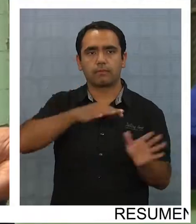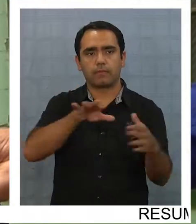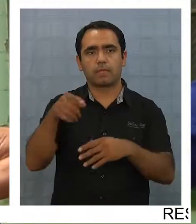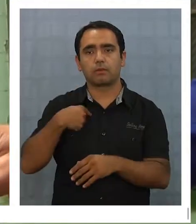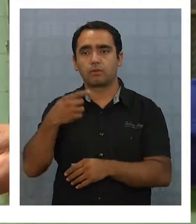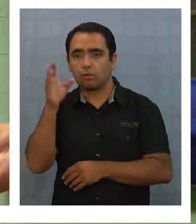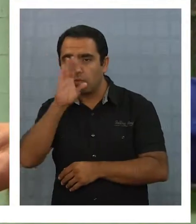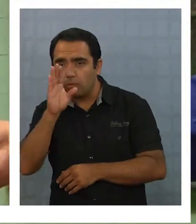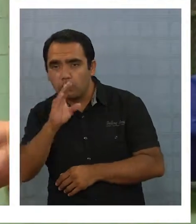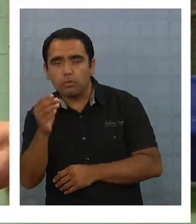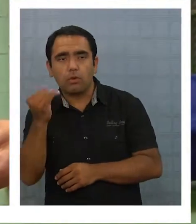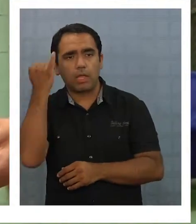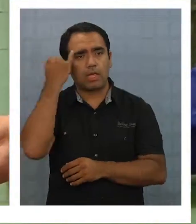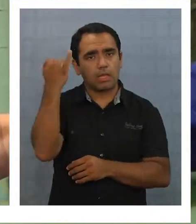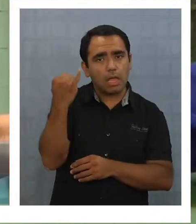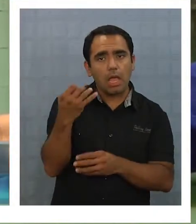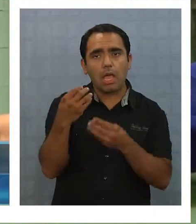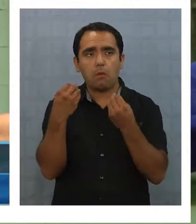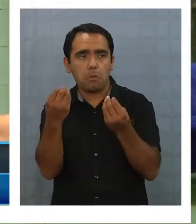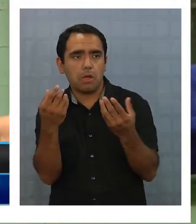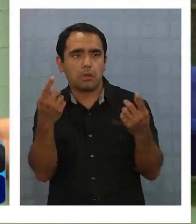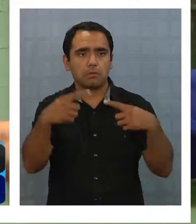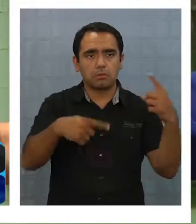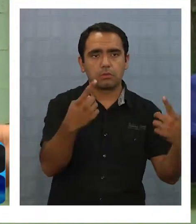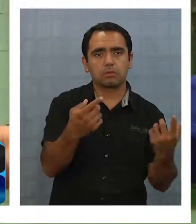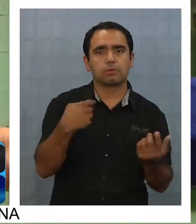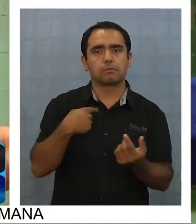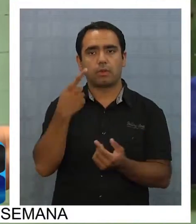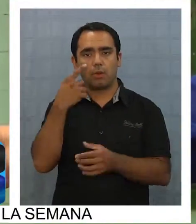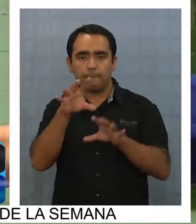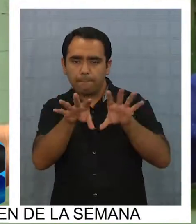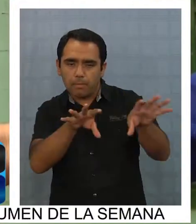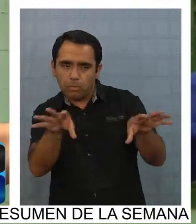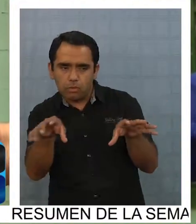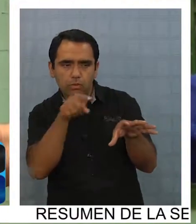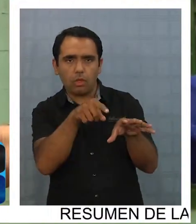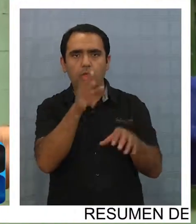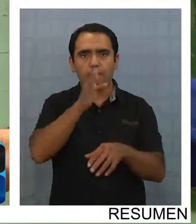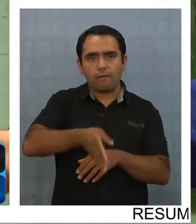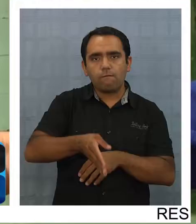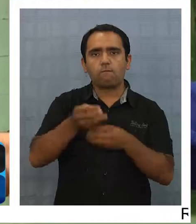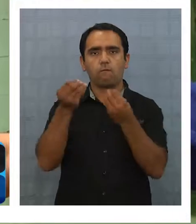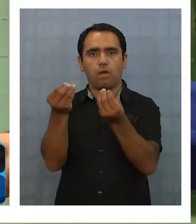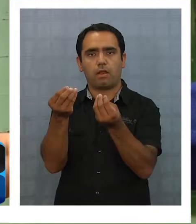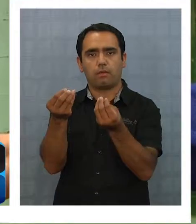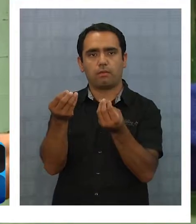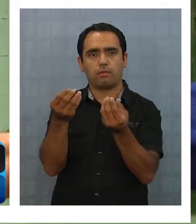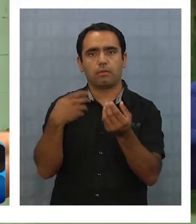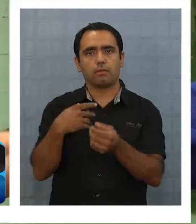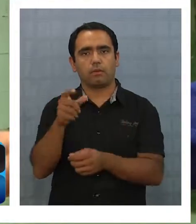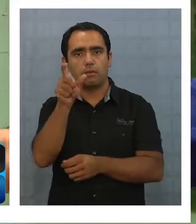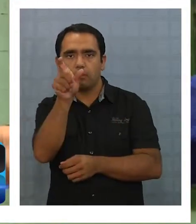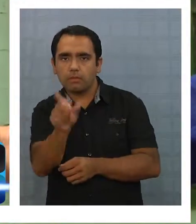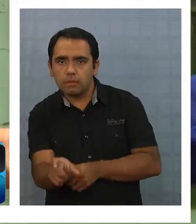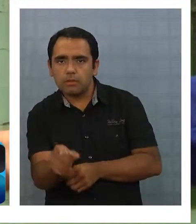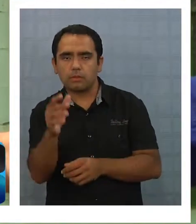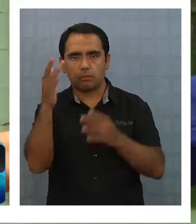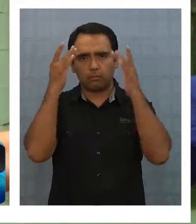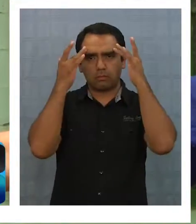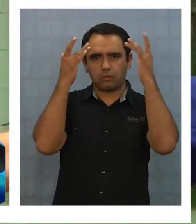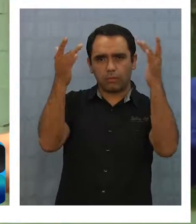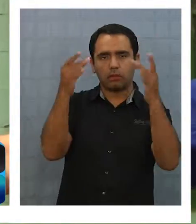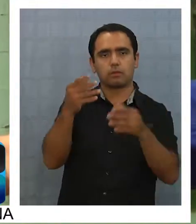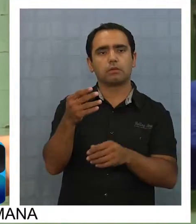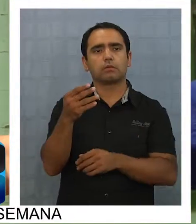es lo que ando buscando yo, buenas ideas, buenos productos. Pero mira, el producto primero tiene que ser bueno, pero más bueno tiene que ser el emprendedor que está detrás. Y ese